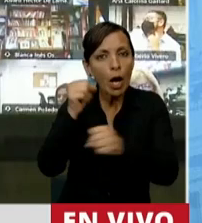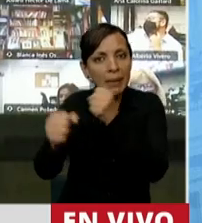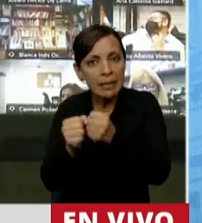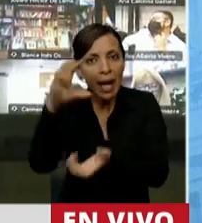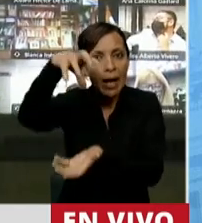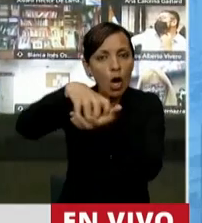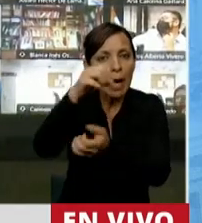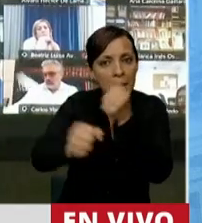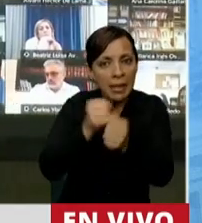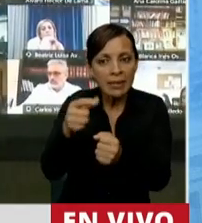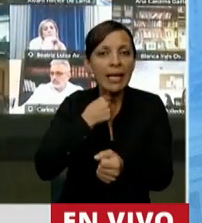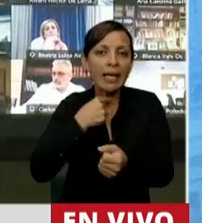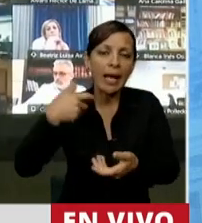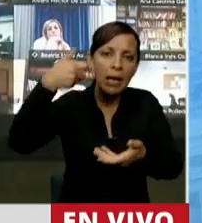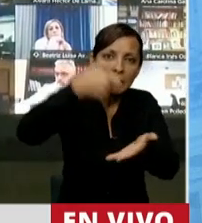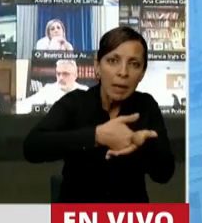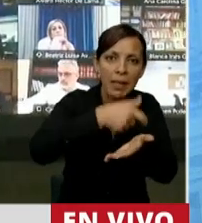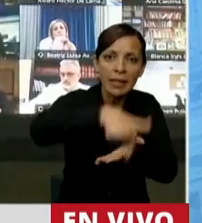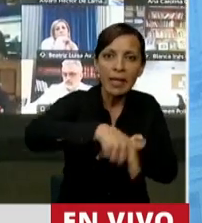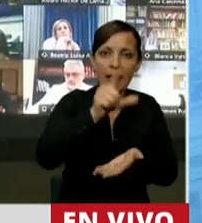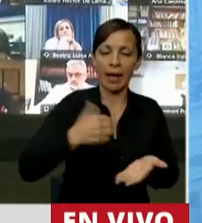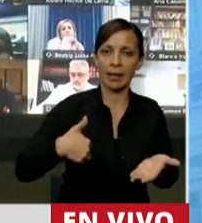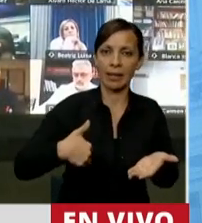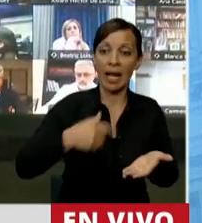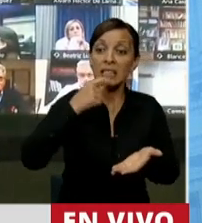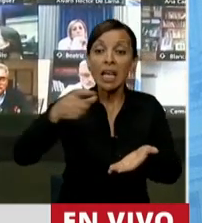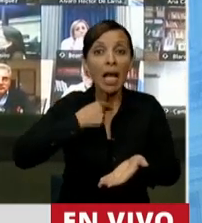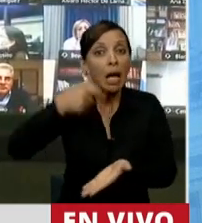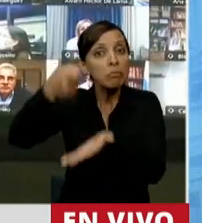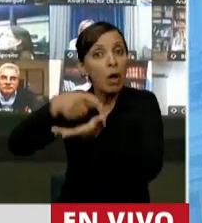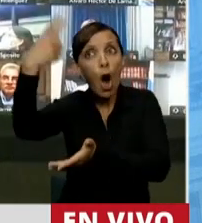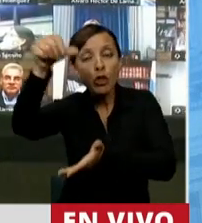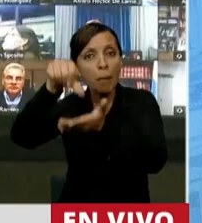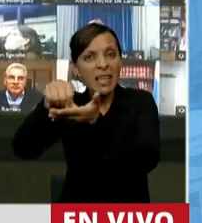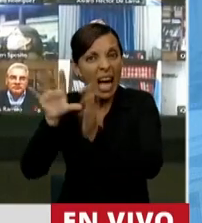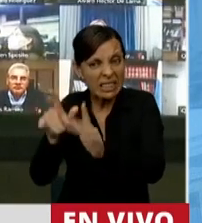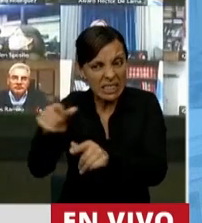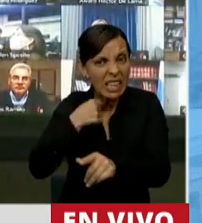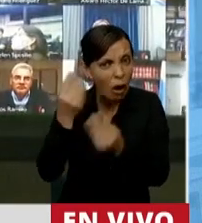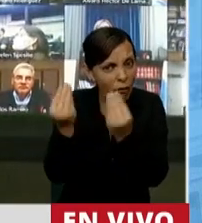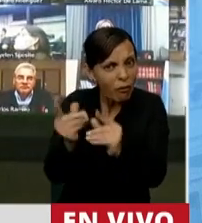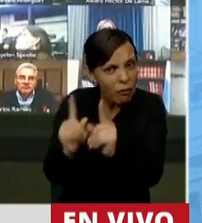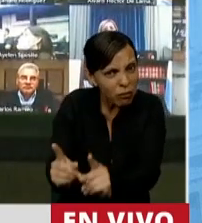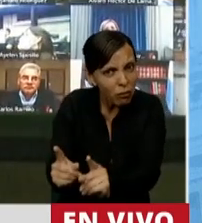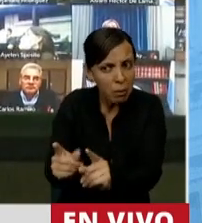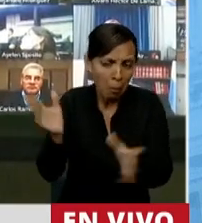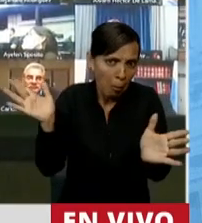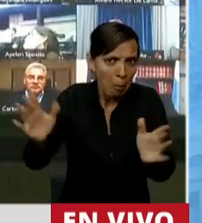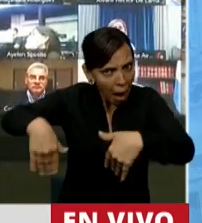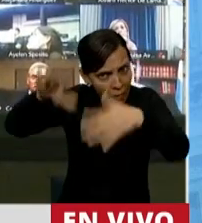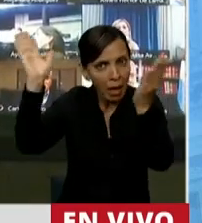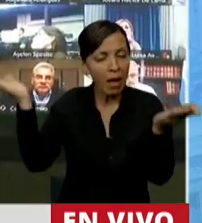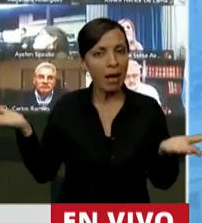empresa que quiere invertir en el país. Si quiere invertir en otro país, queremos ese empresario, que se vaya.